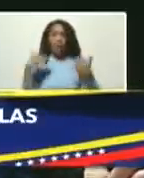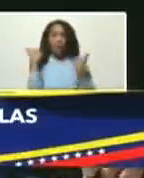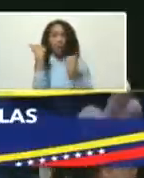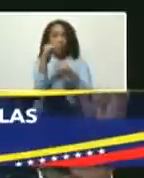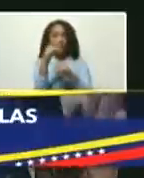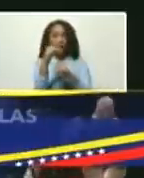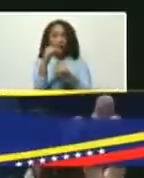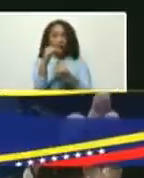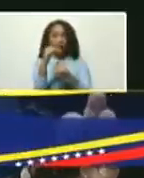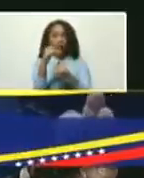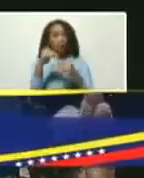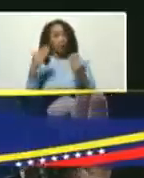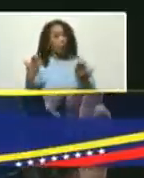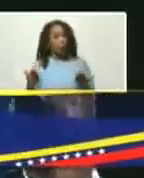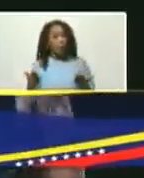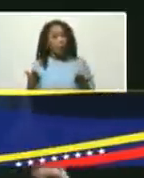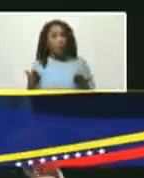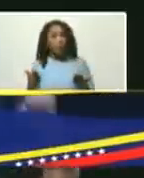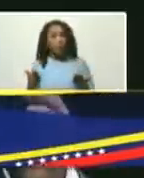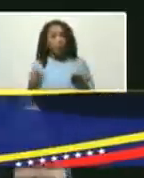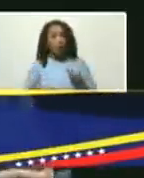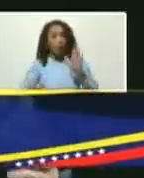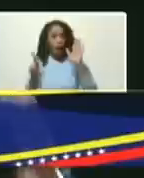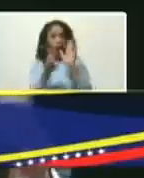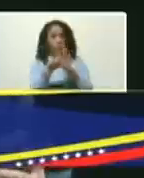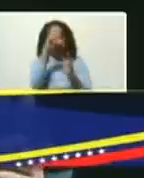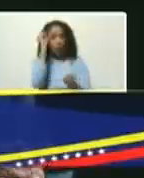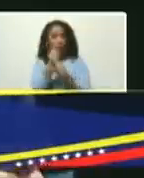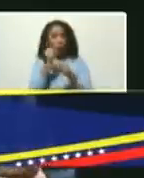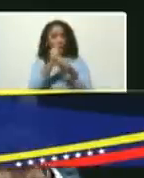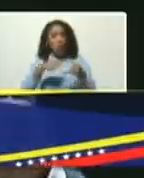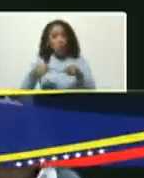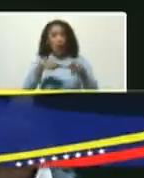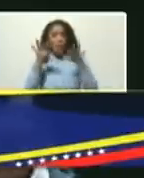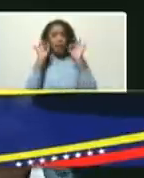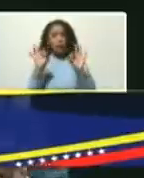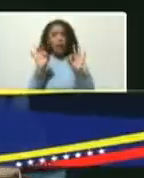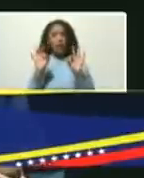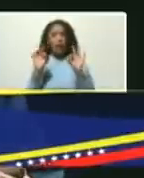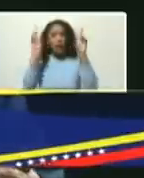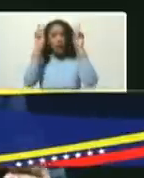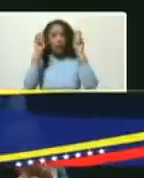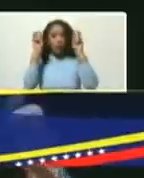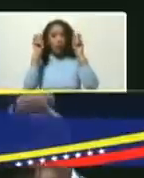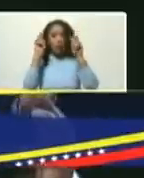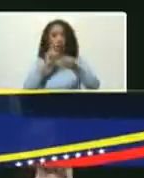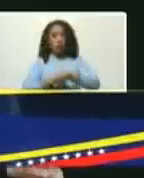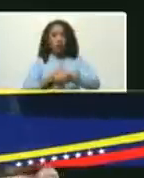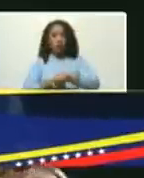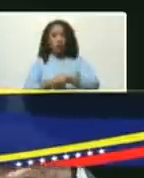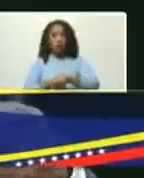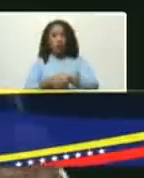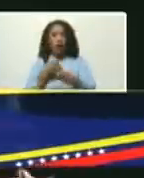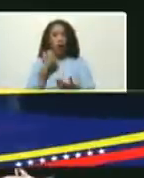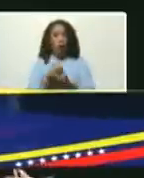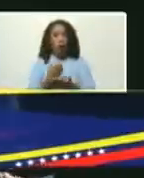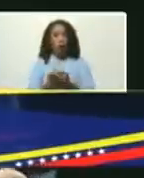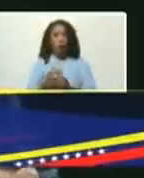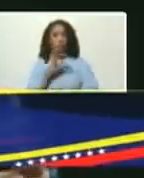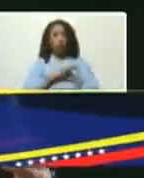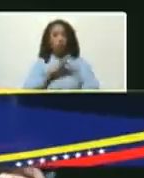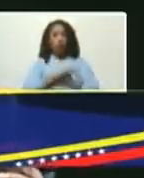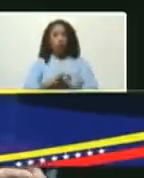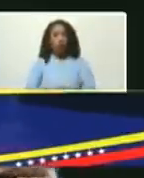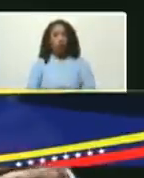tales, que a través de la ley orgánica de las zonas económicas especiales con un nuevo régimen económico social,